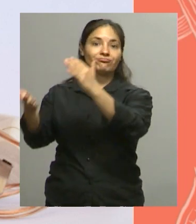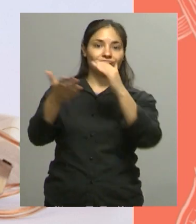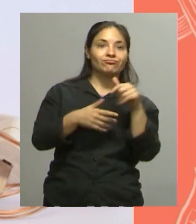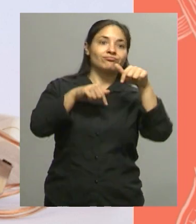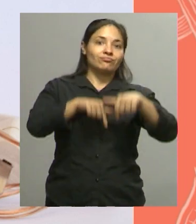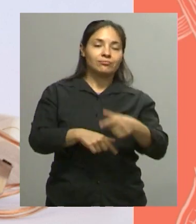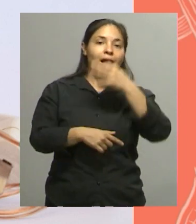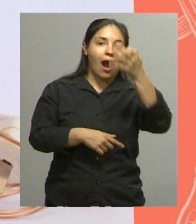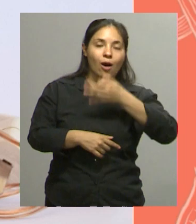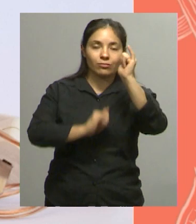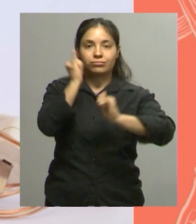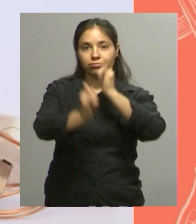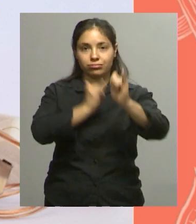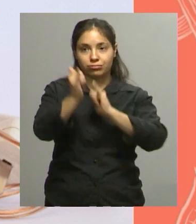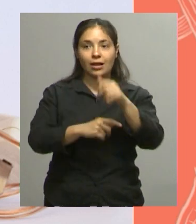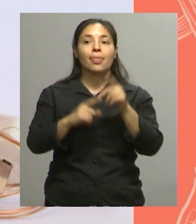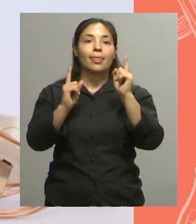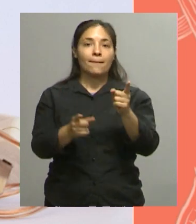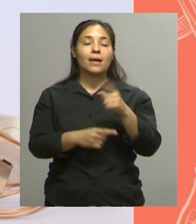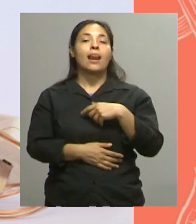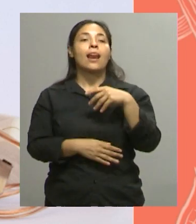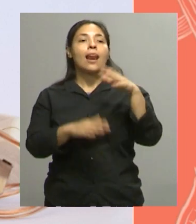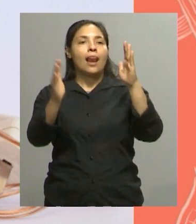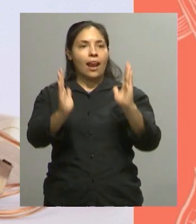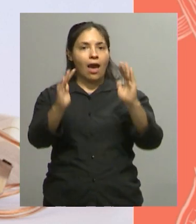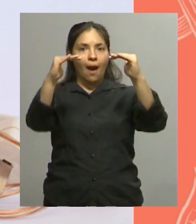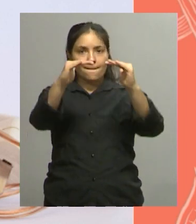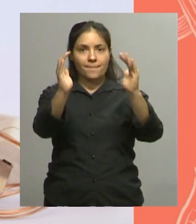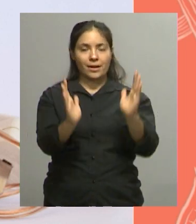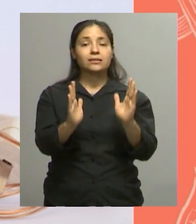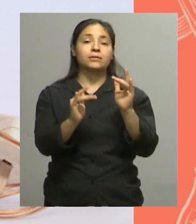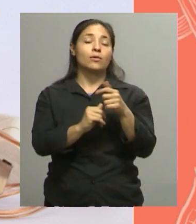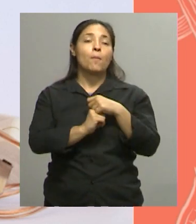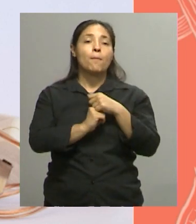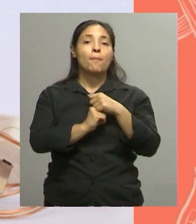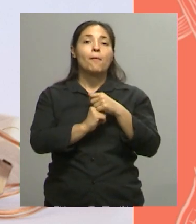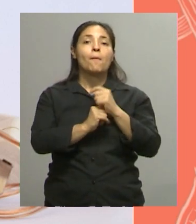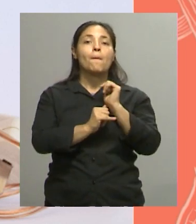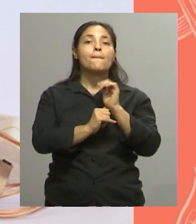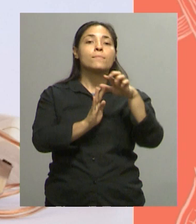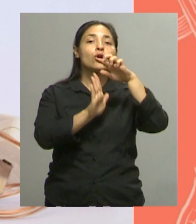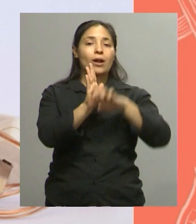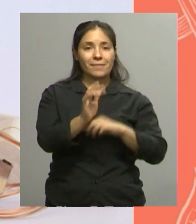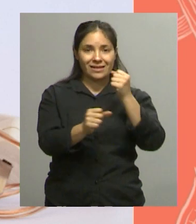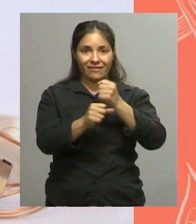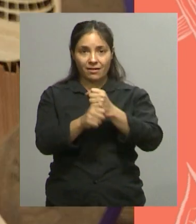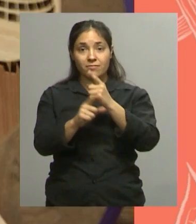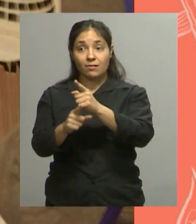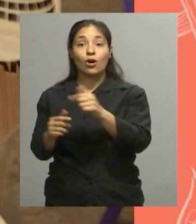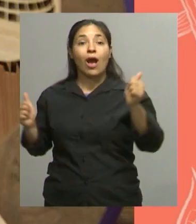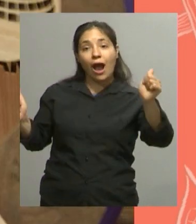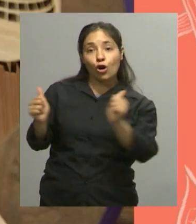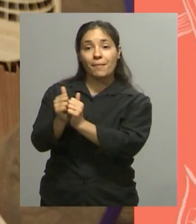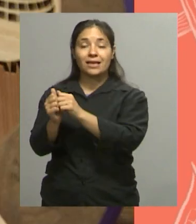Actualmente estamos trabajando en la producción de Lámparas Y eso es el trabajo del programa Acompañar estas experiencias para que sean sostenibles